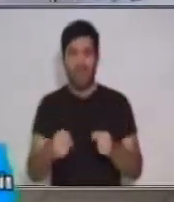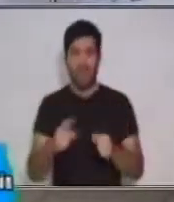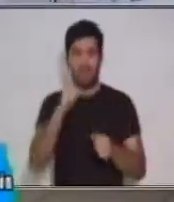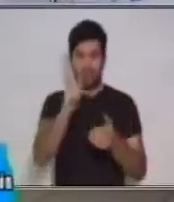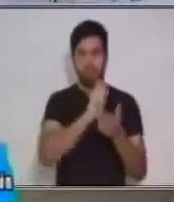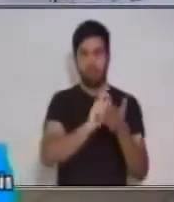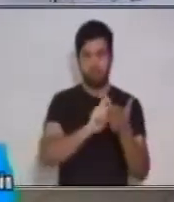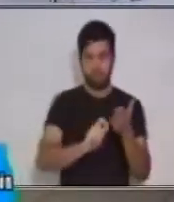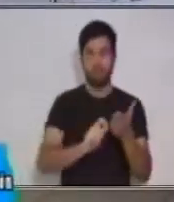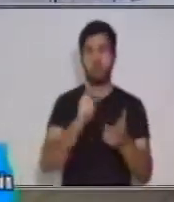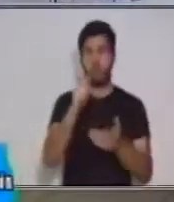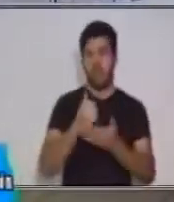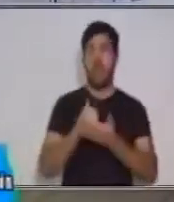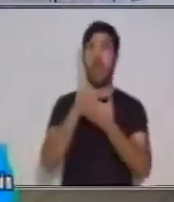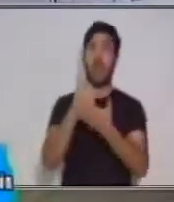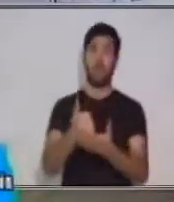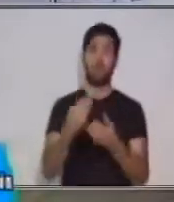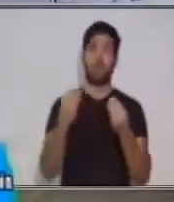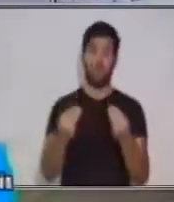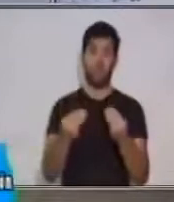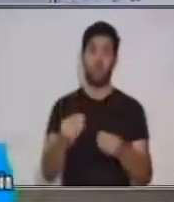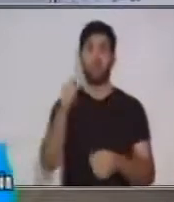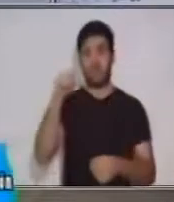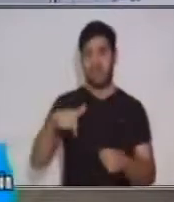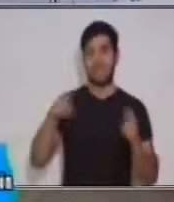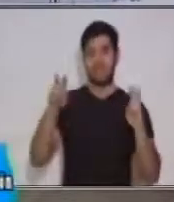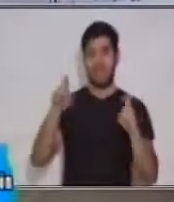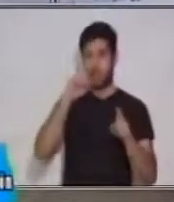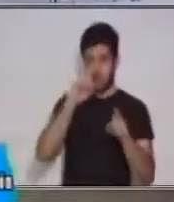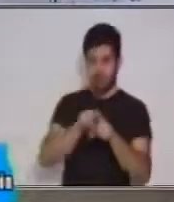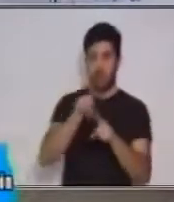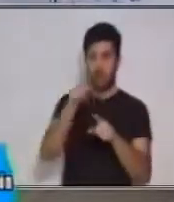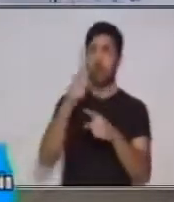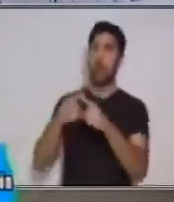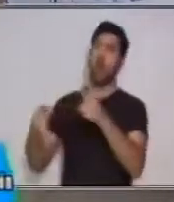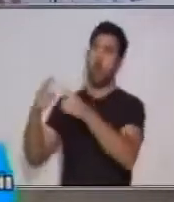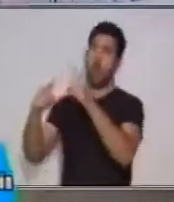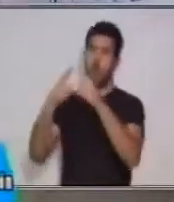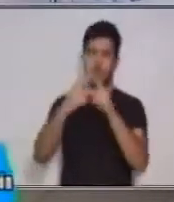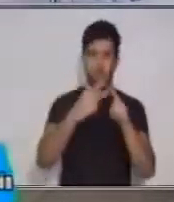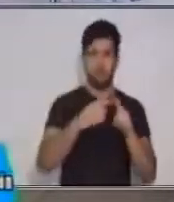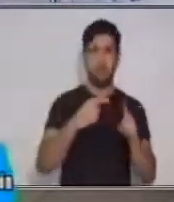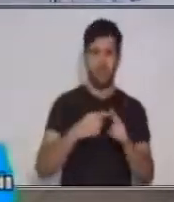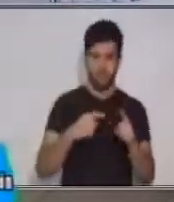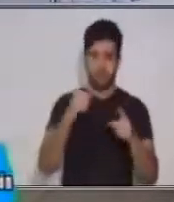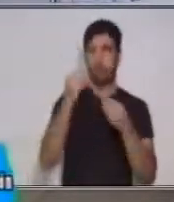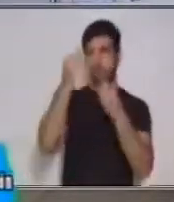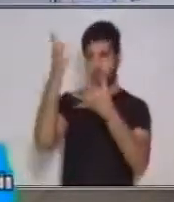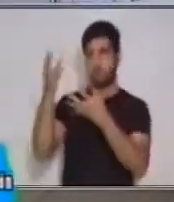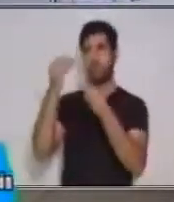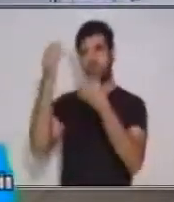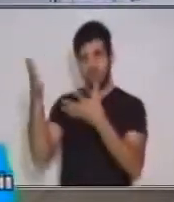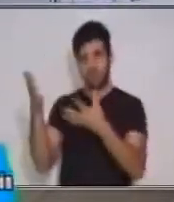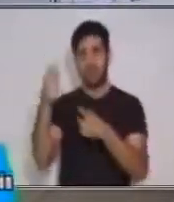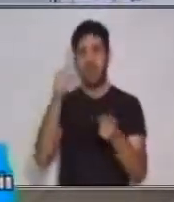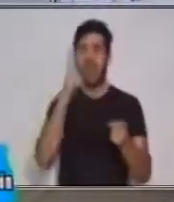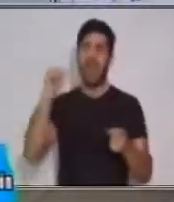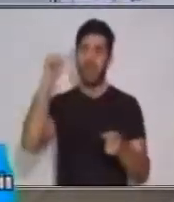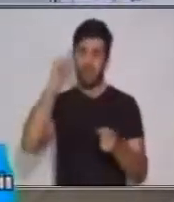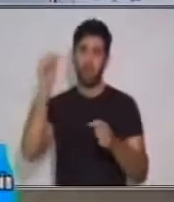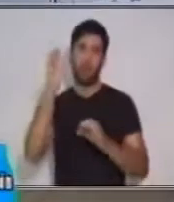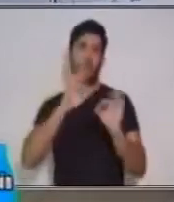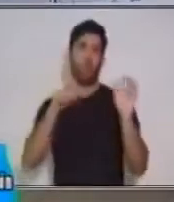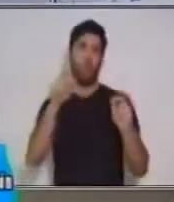donde estés, te va a ayudar mucho. Comparte con un adulto lo aprendido, o con tus hermanos en casa, o con algún